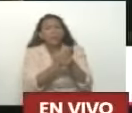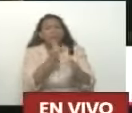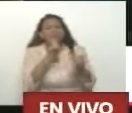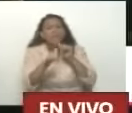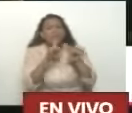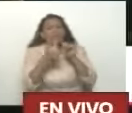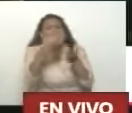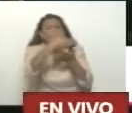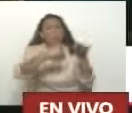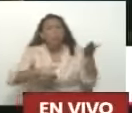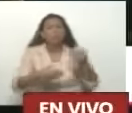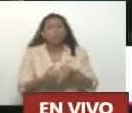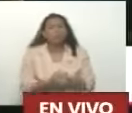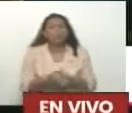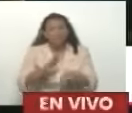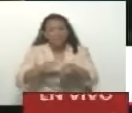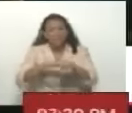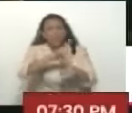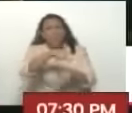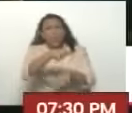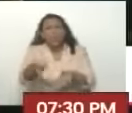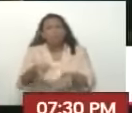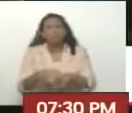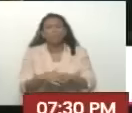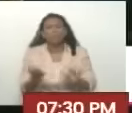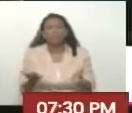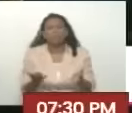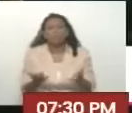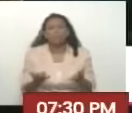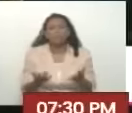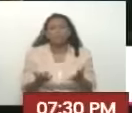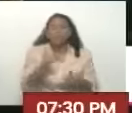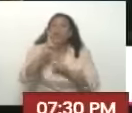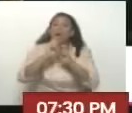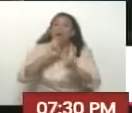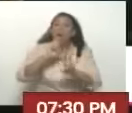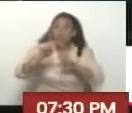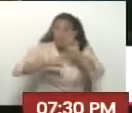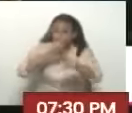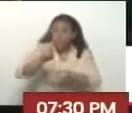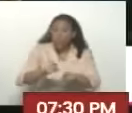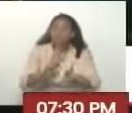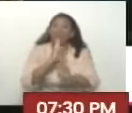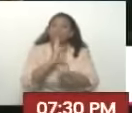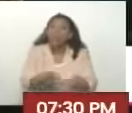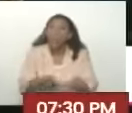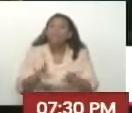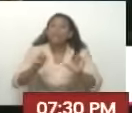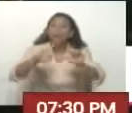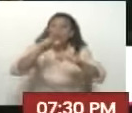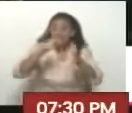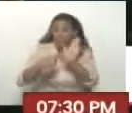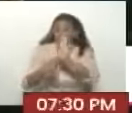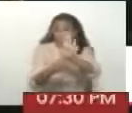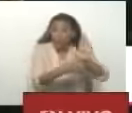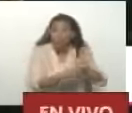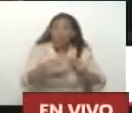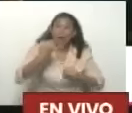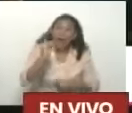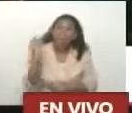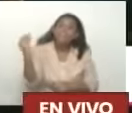Correcto ¿Qué dice Esa encuesta? Esa encuesta Da unos resultados Que demuestran Que hay